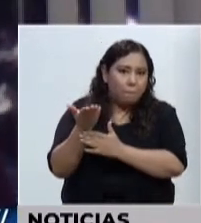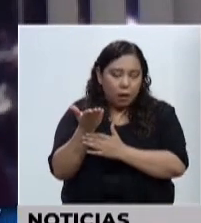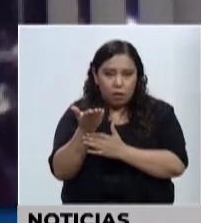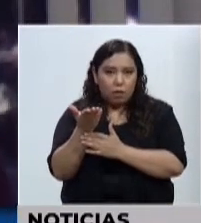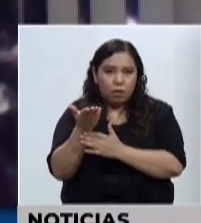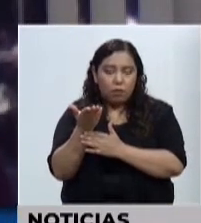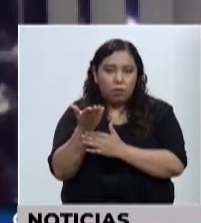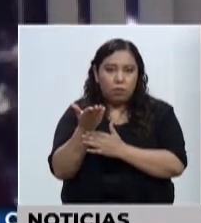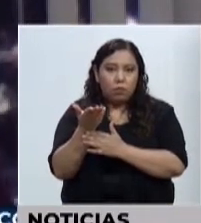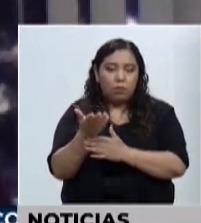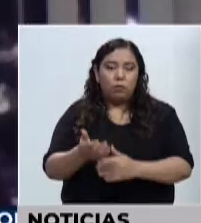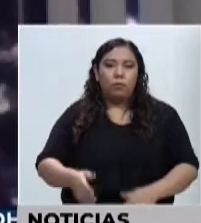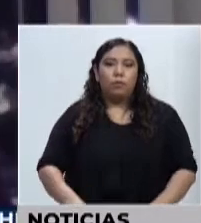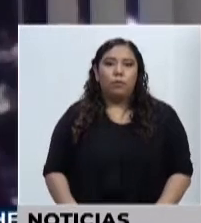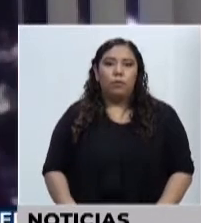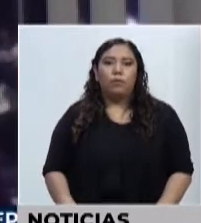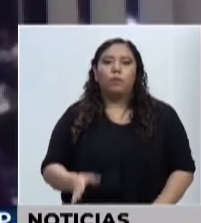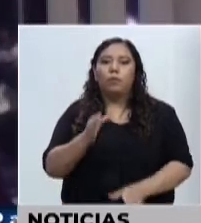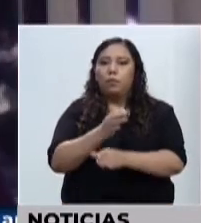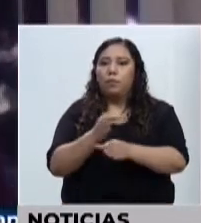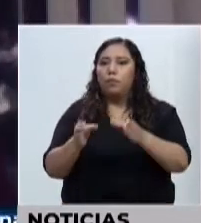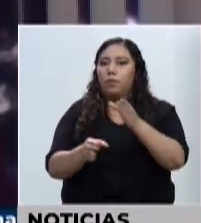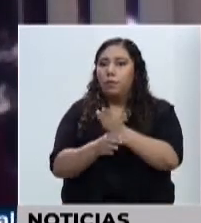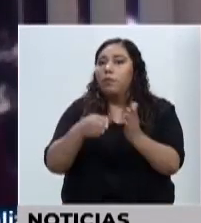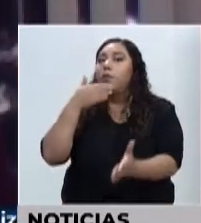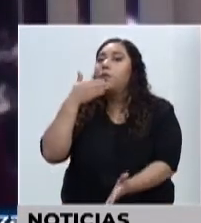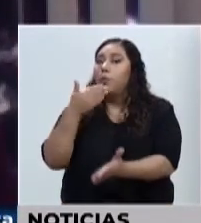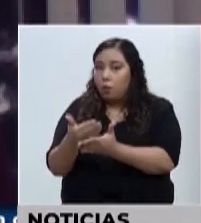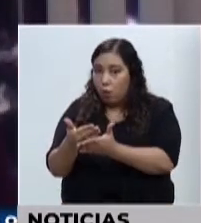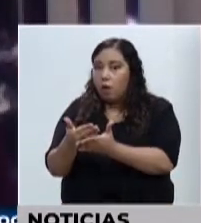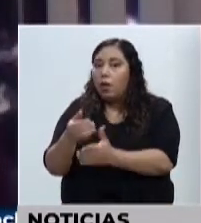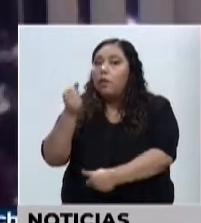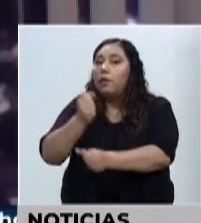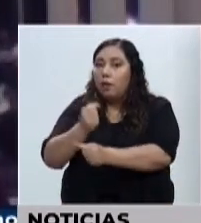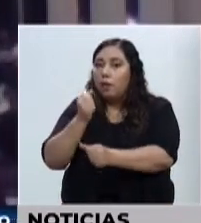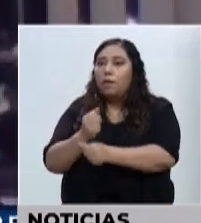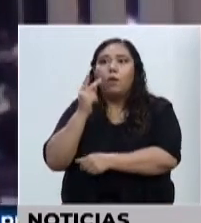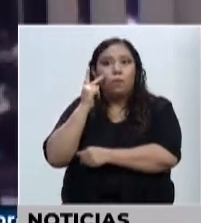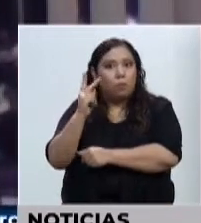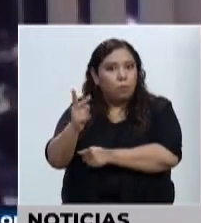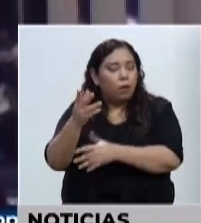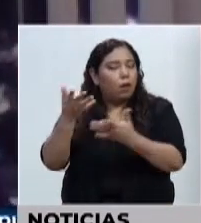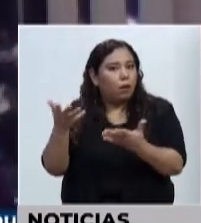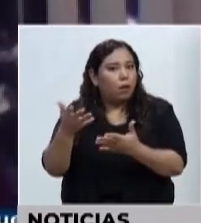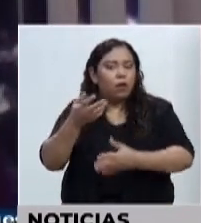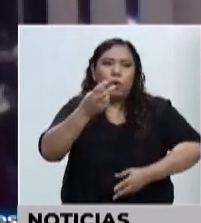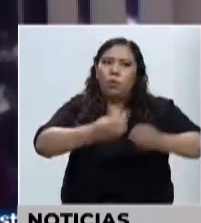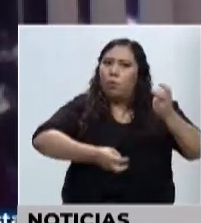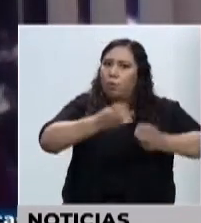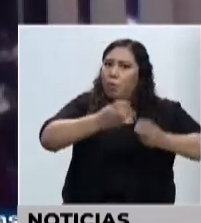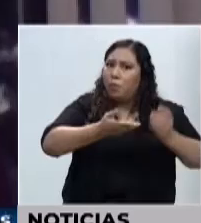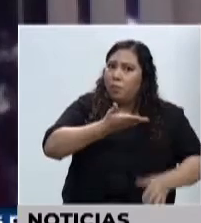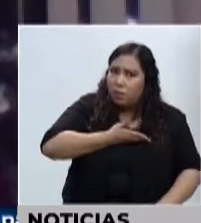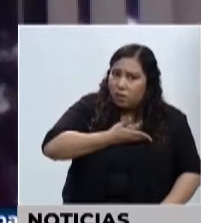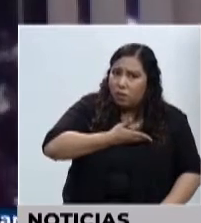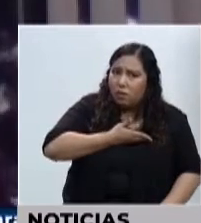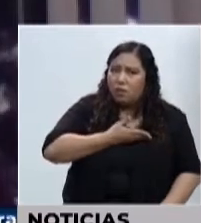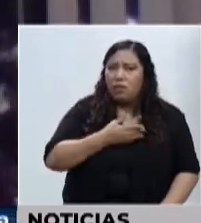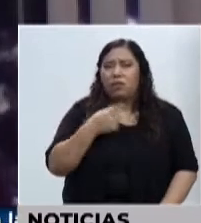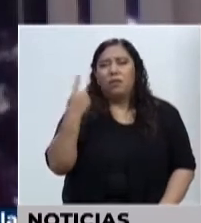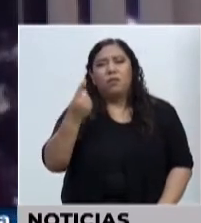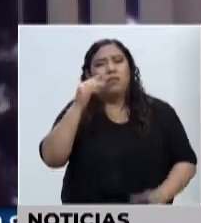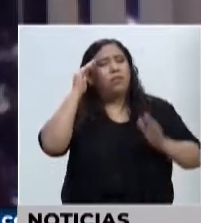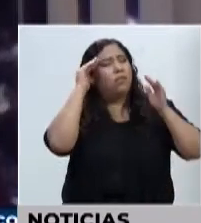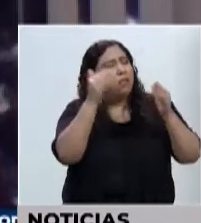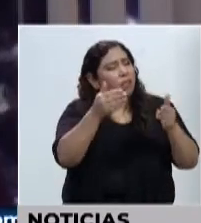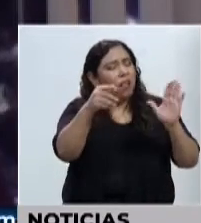los aspectos buenos que se están haciendo, porque es cierto, tenemos muchos problemas, pero a veces nos centramos tanto